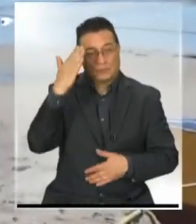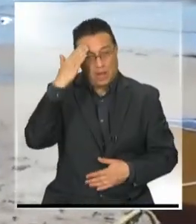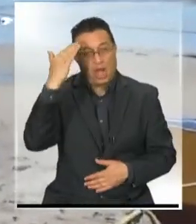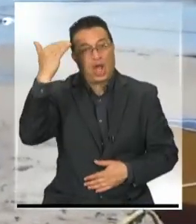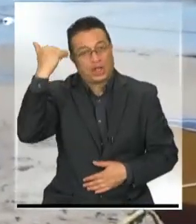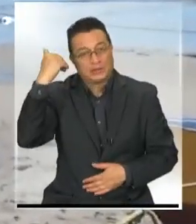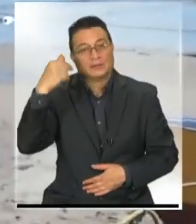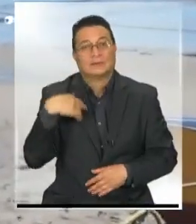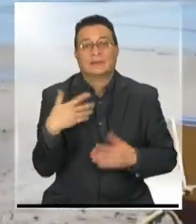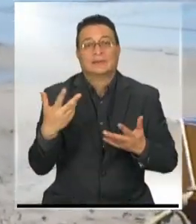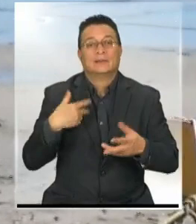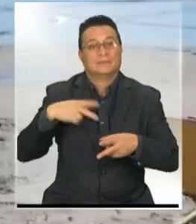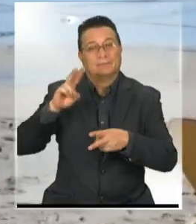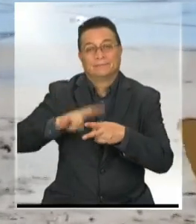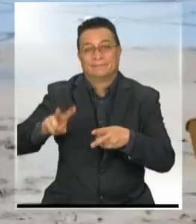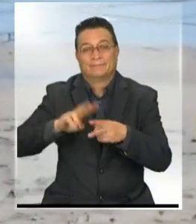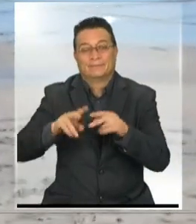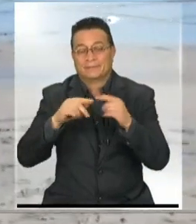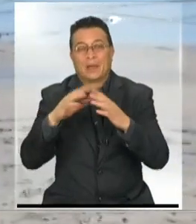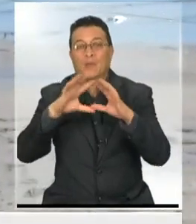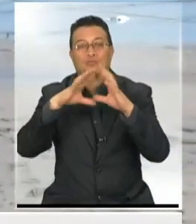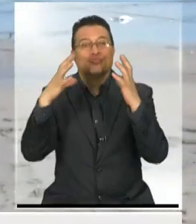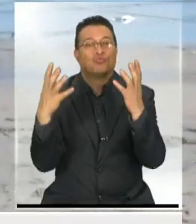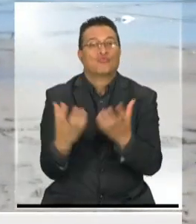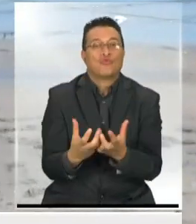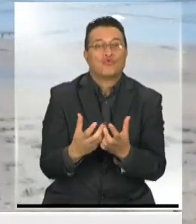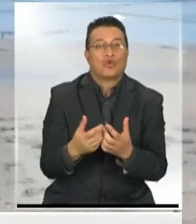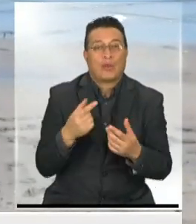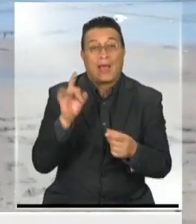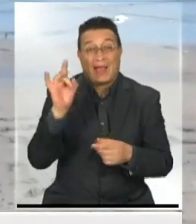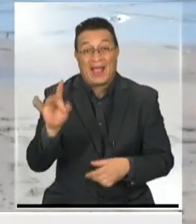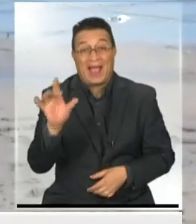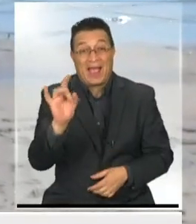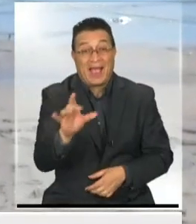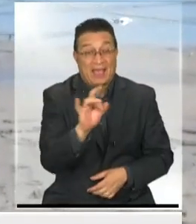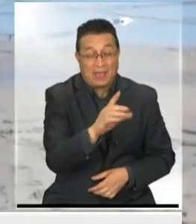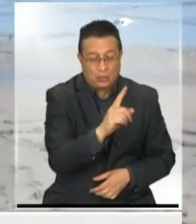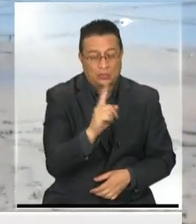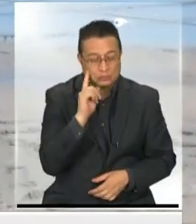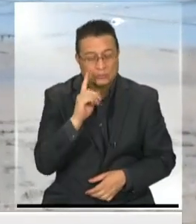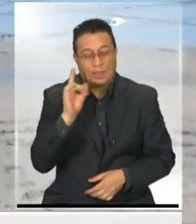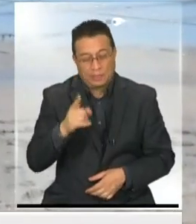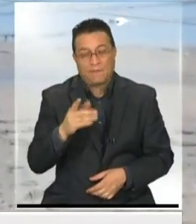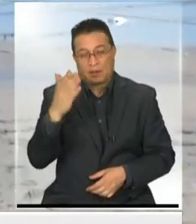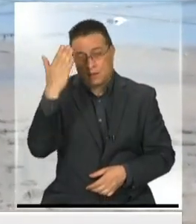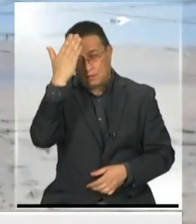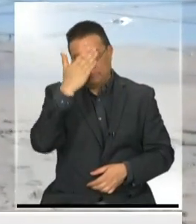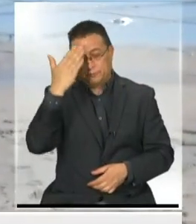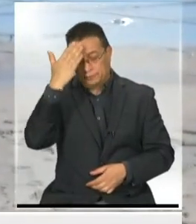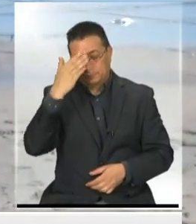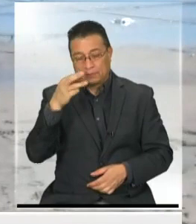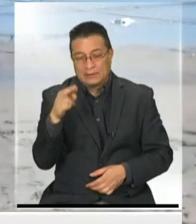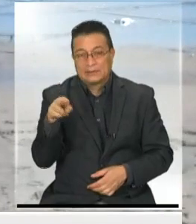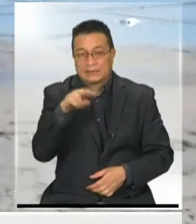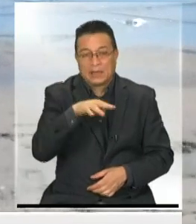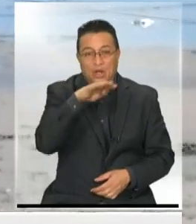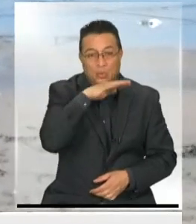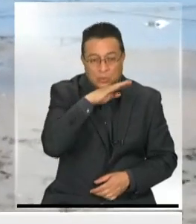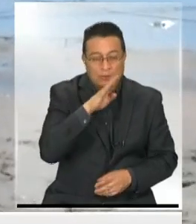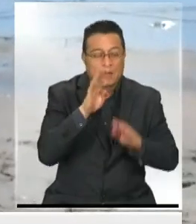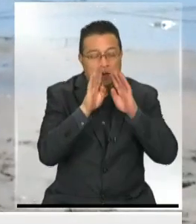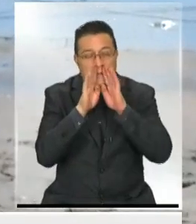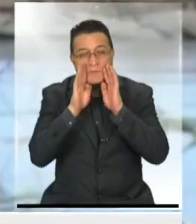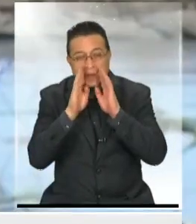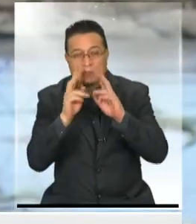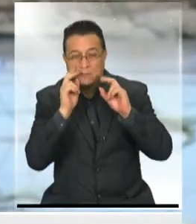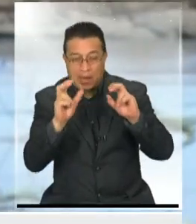lo que es el planeta, lo que está pasando con el planeta. Y todos y cada uno en particular tiene que preocuparse de reciclar, de limpiar, de